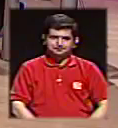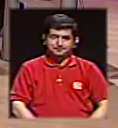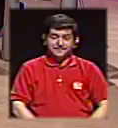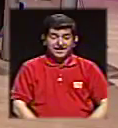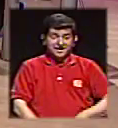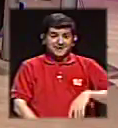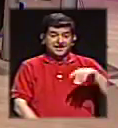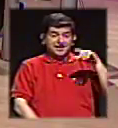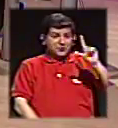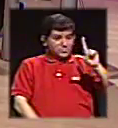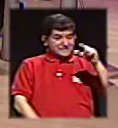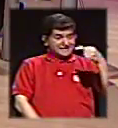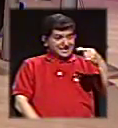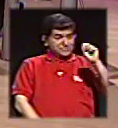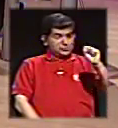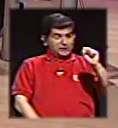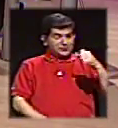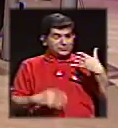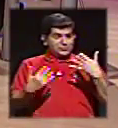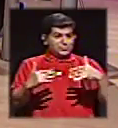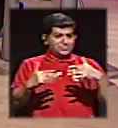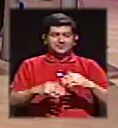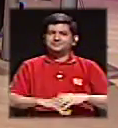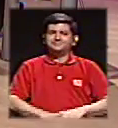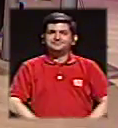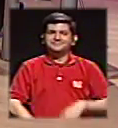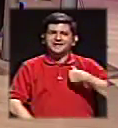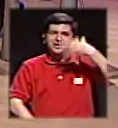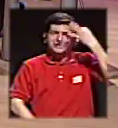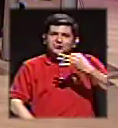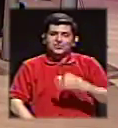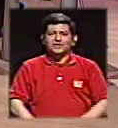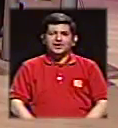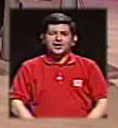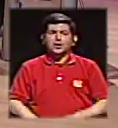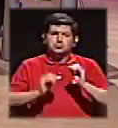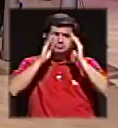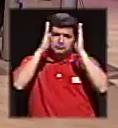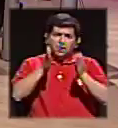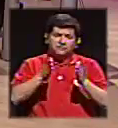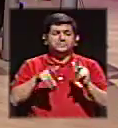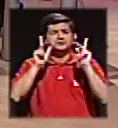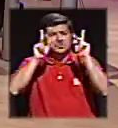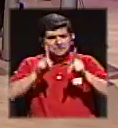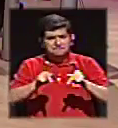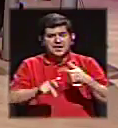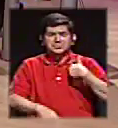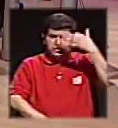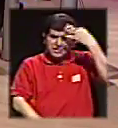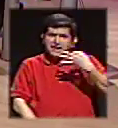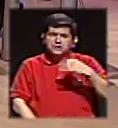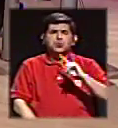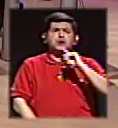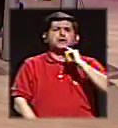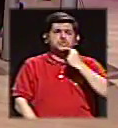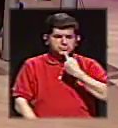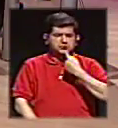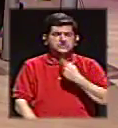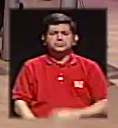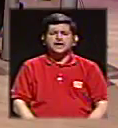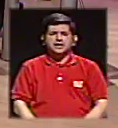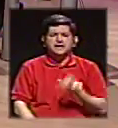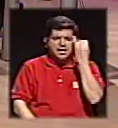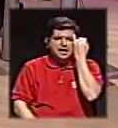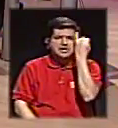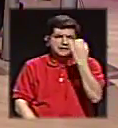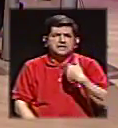Luis Guillermo Solís. Creo que es un académico, es una persona, me parece que es seria en sus intenciones.